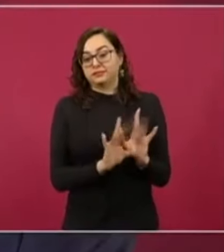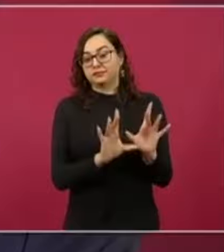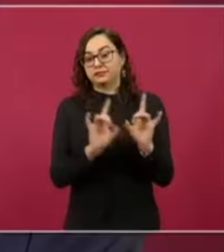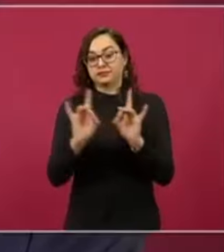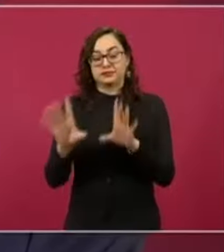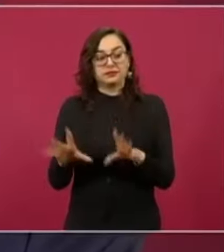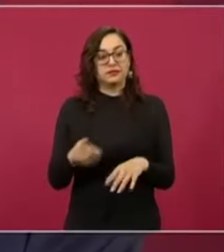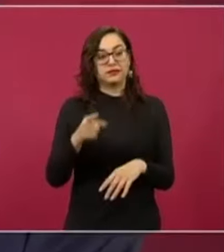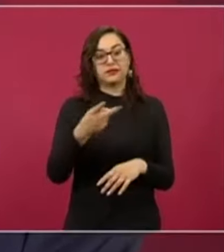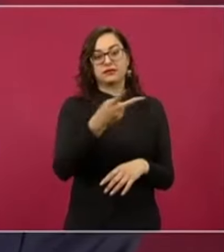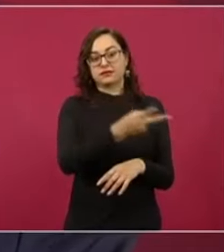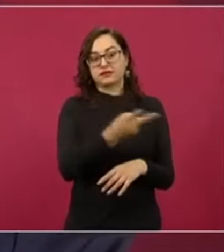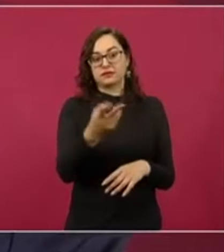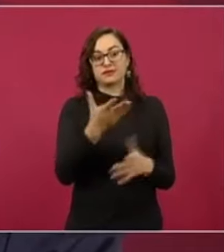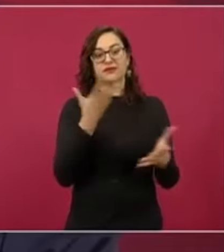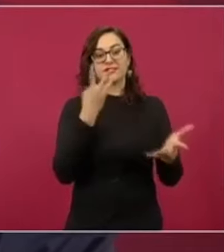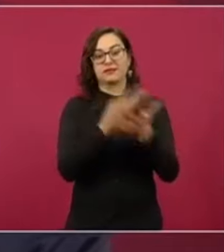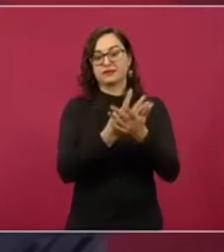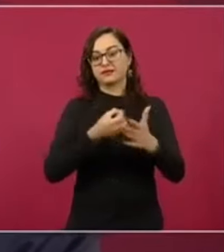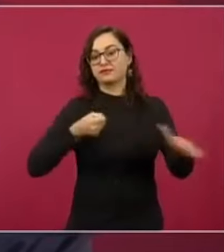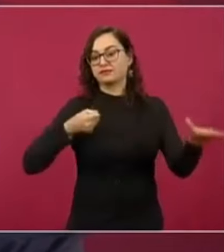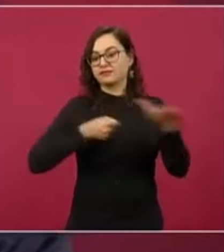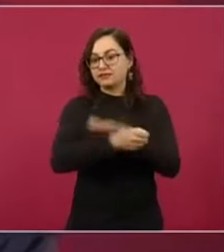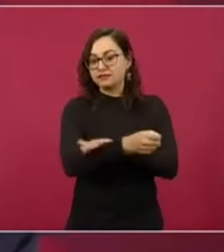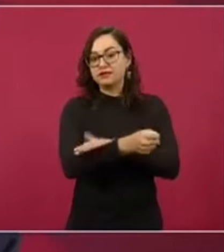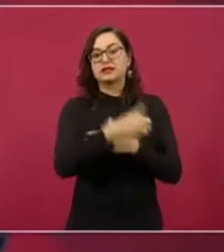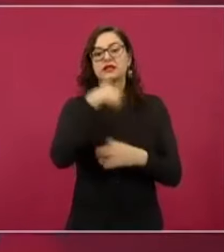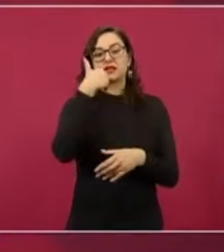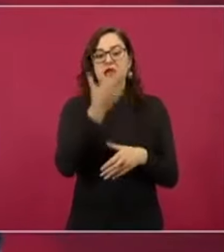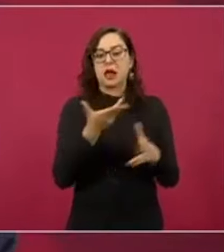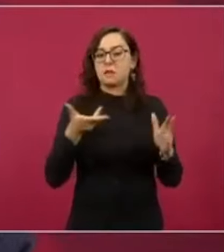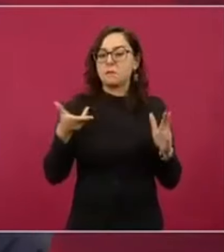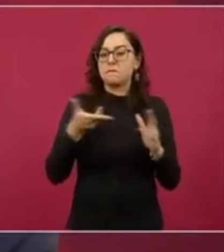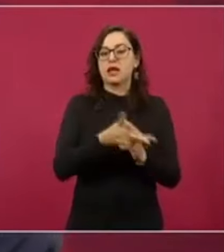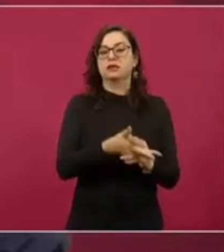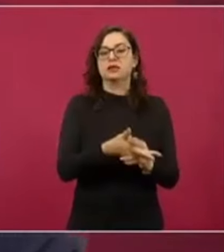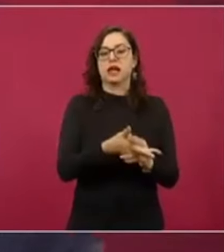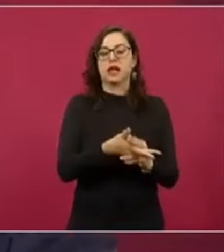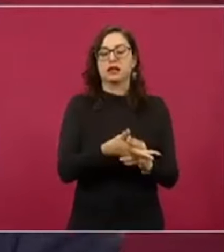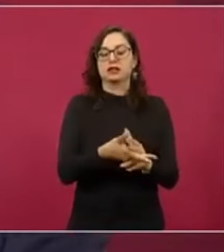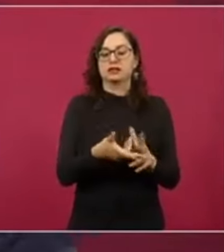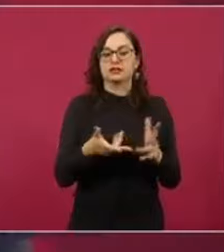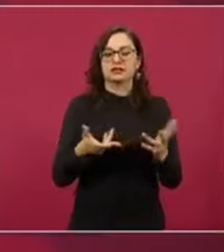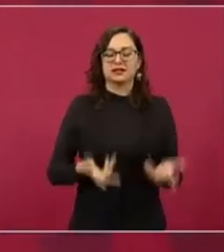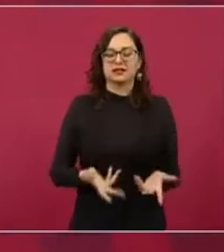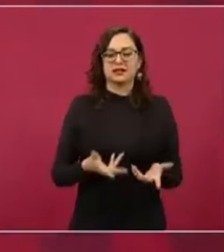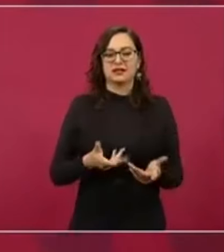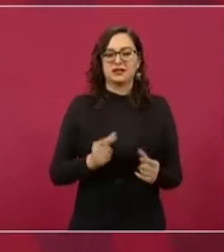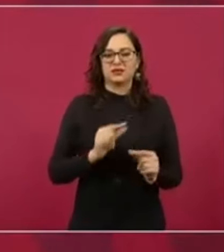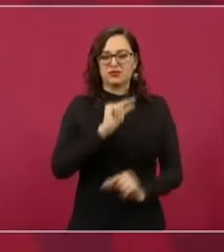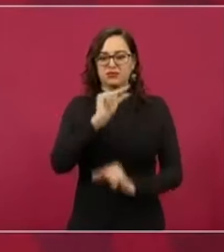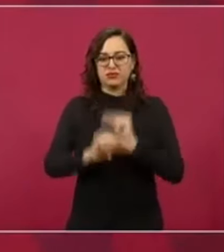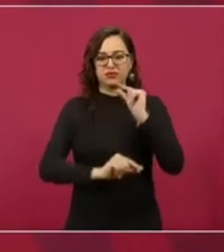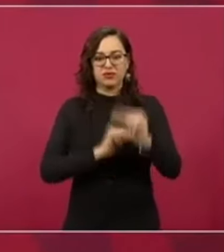querían asesinar, ellos fueron radicalizándose